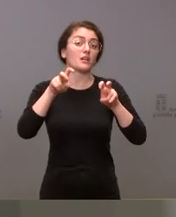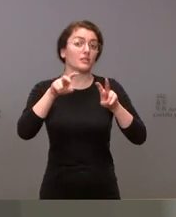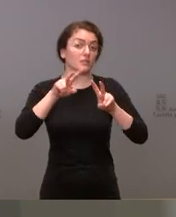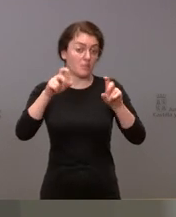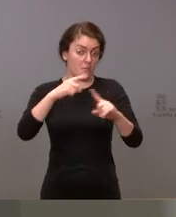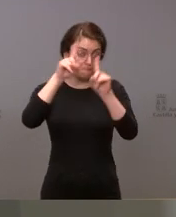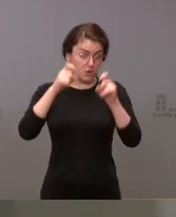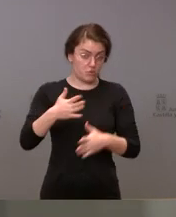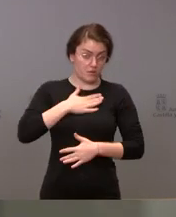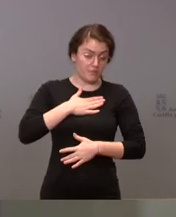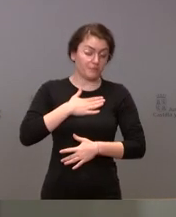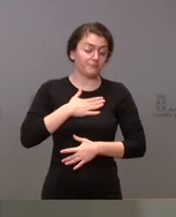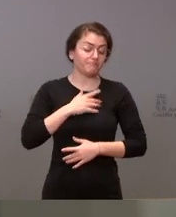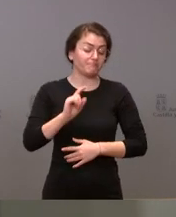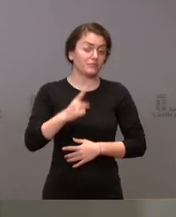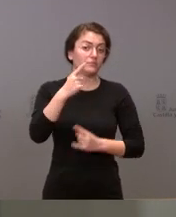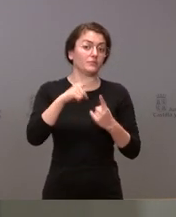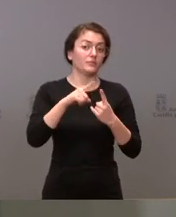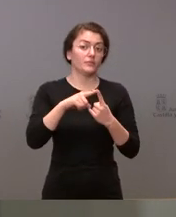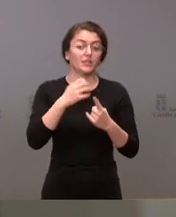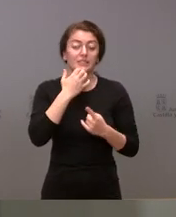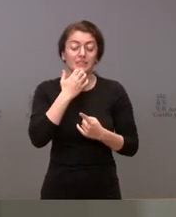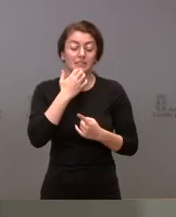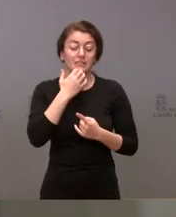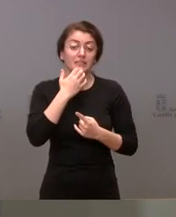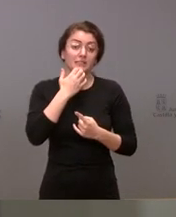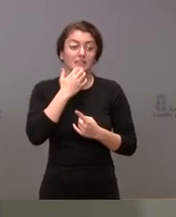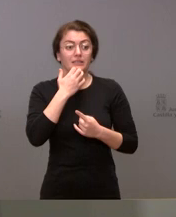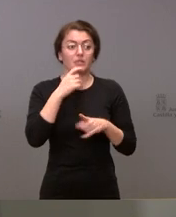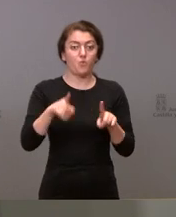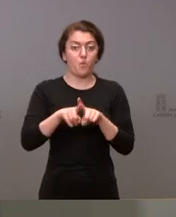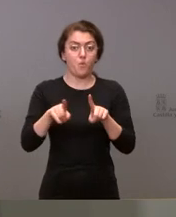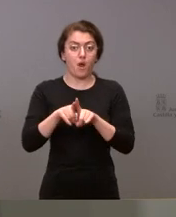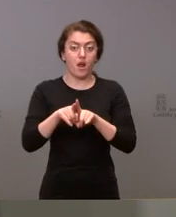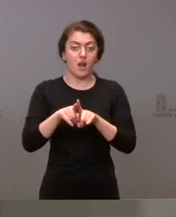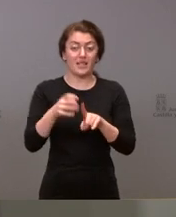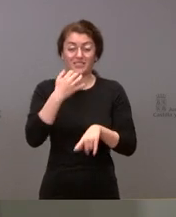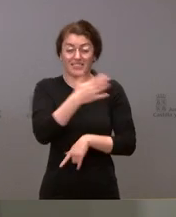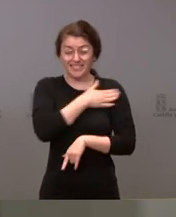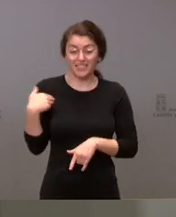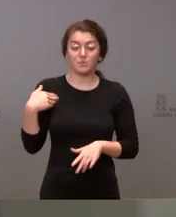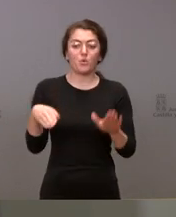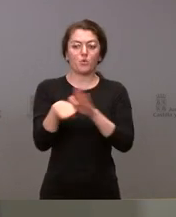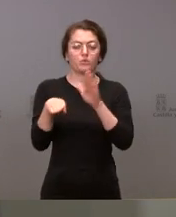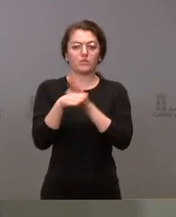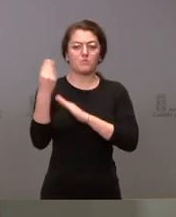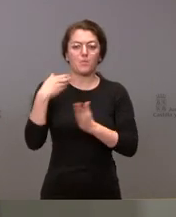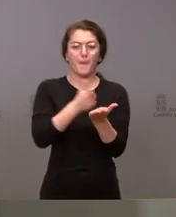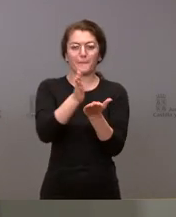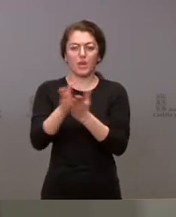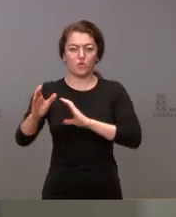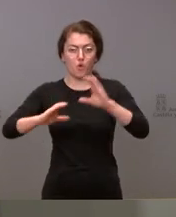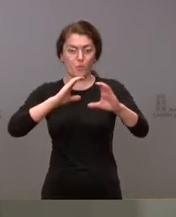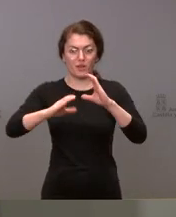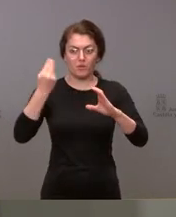realiza primero si es voluntad mantener la posibilidad de que los medios de comunicación que no están